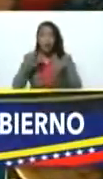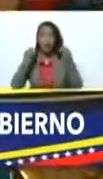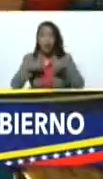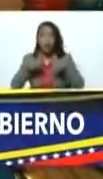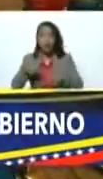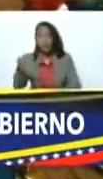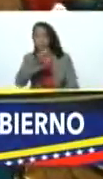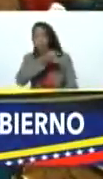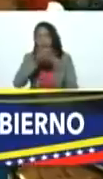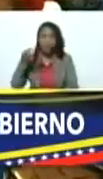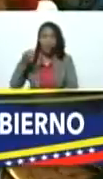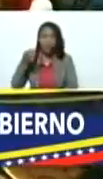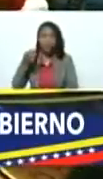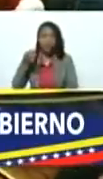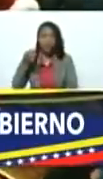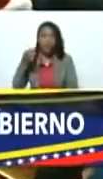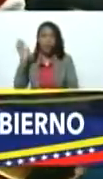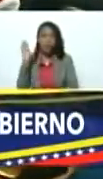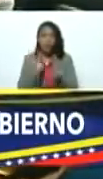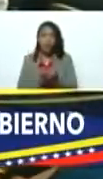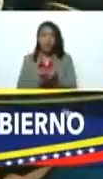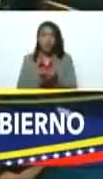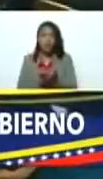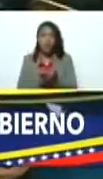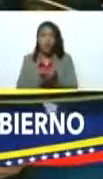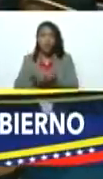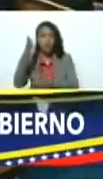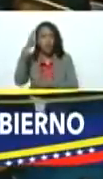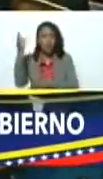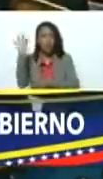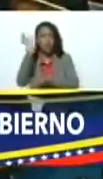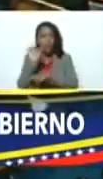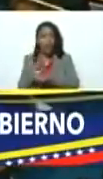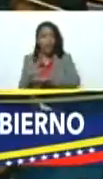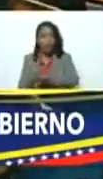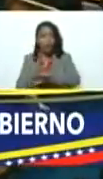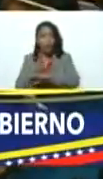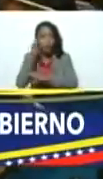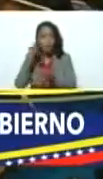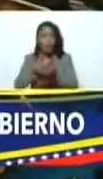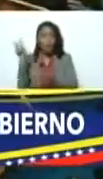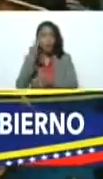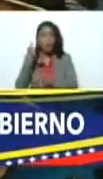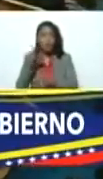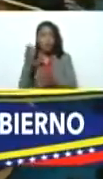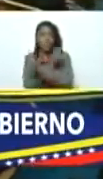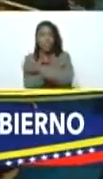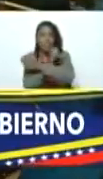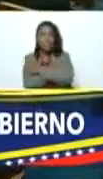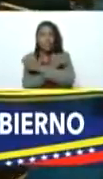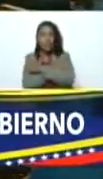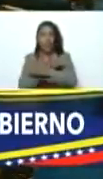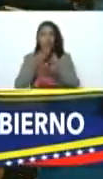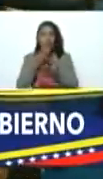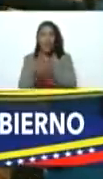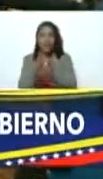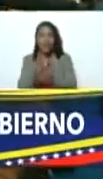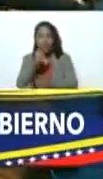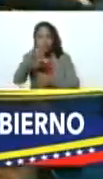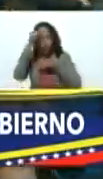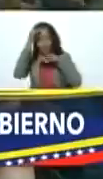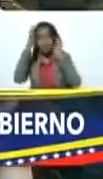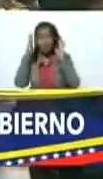exitoso establecimiento del consejo federal de gobierno dos mil veintidós felicitaciones muchas gracias por su